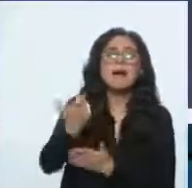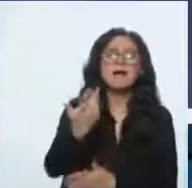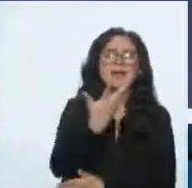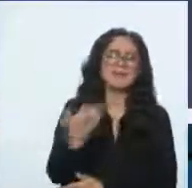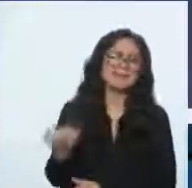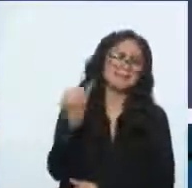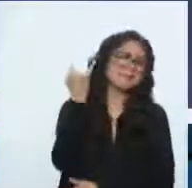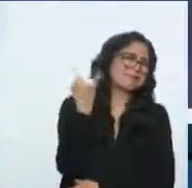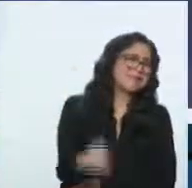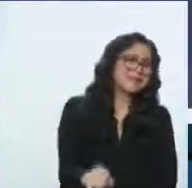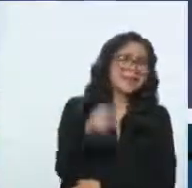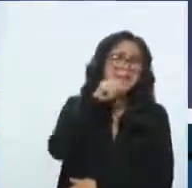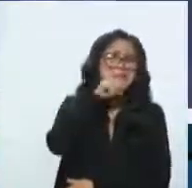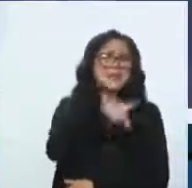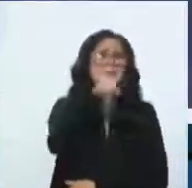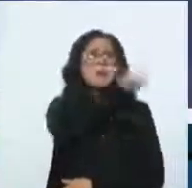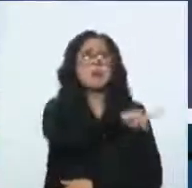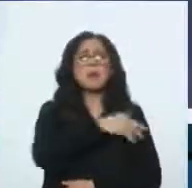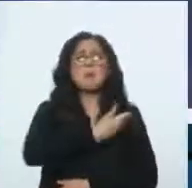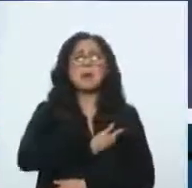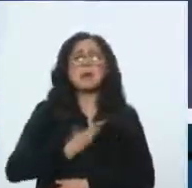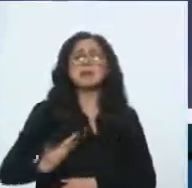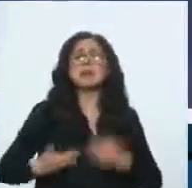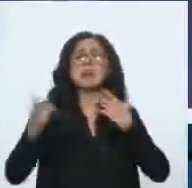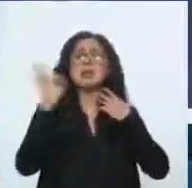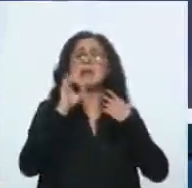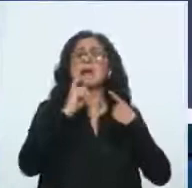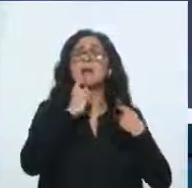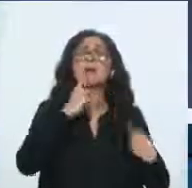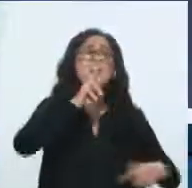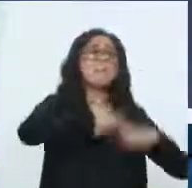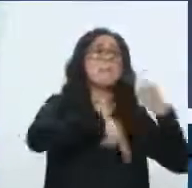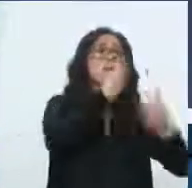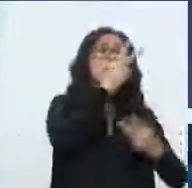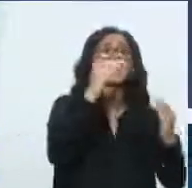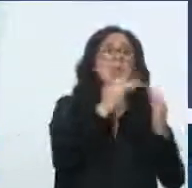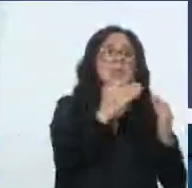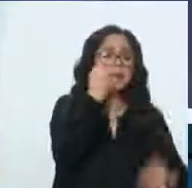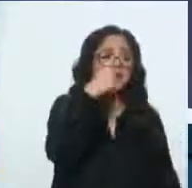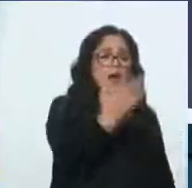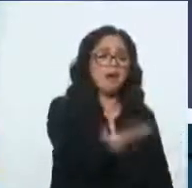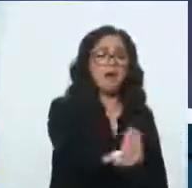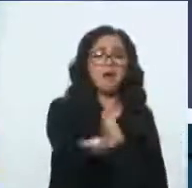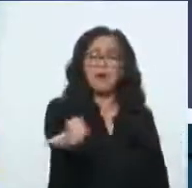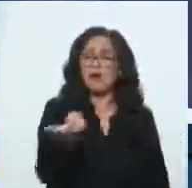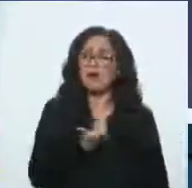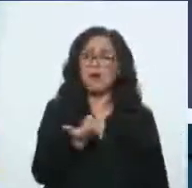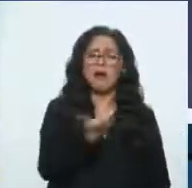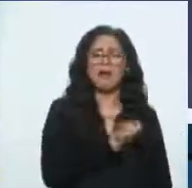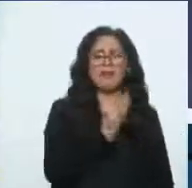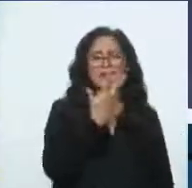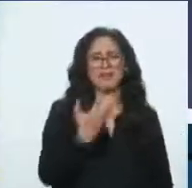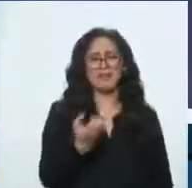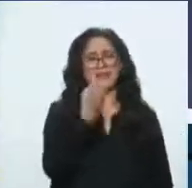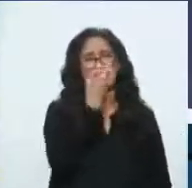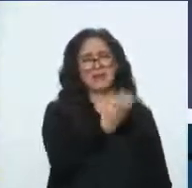publicando que sería el mismo presidente el que iría a tocar la puerta para que le dieran esos 500 pesos, pero, ¿de dónde salió? ¿Quiénes la replicaron?